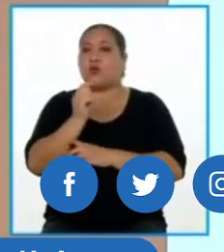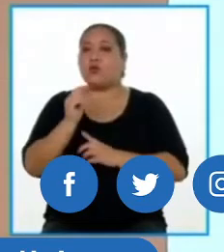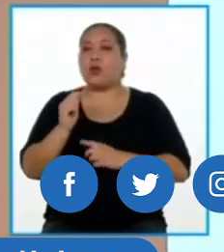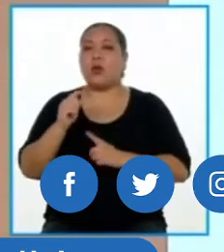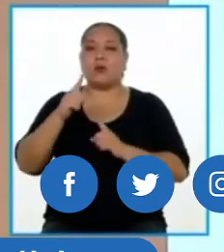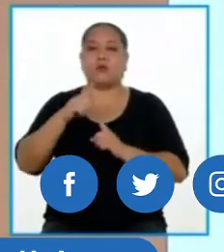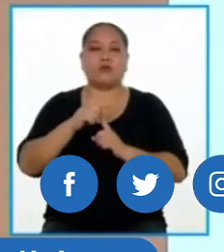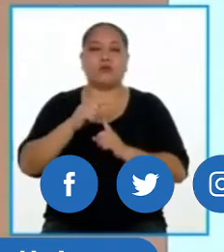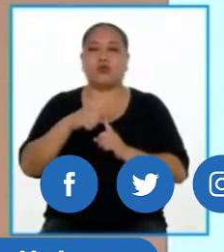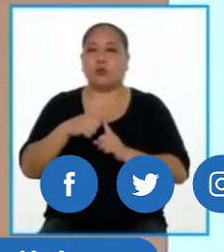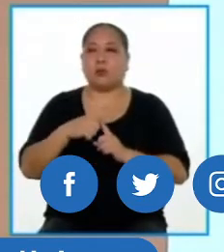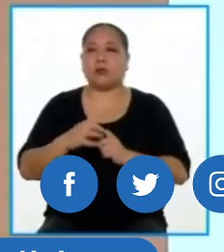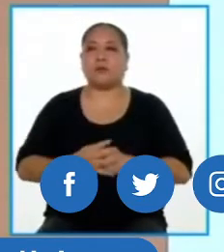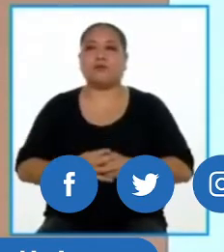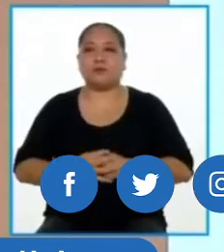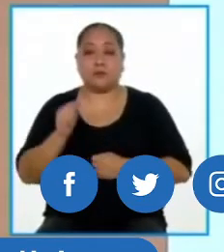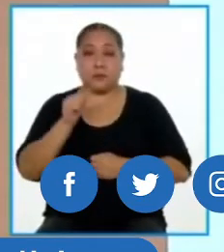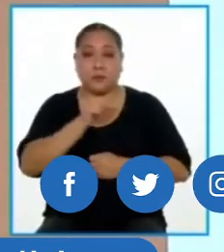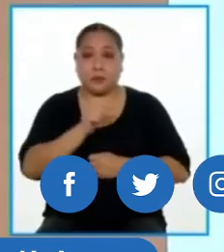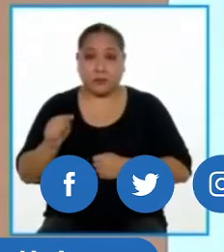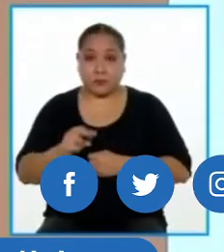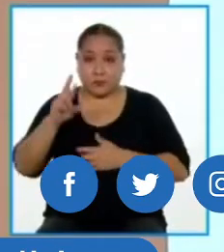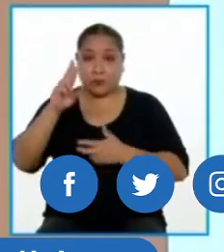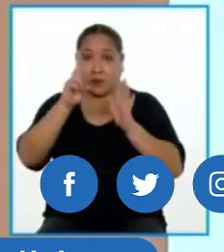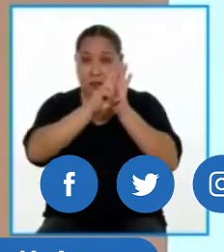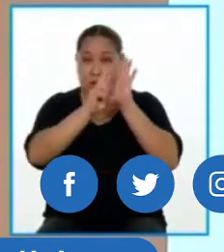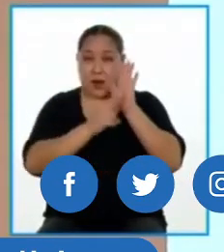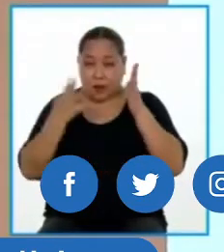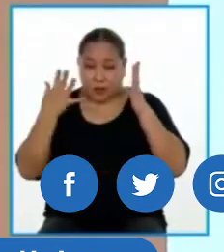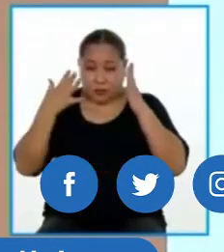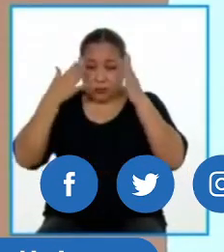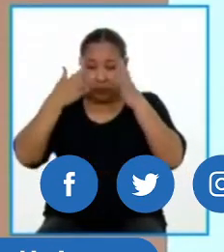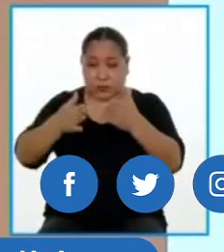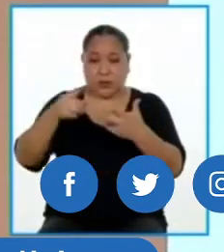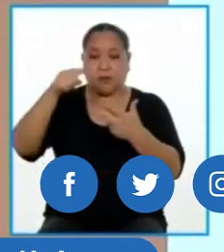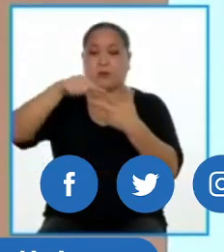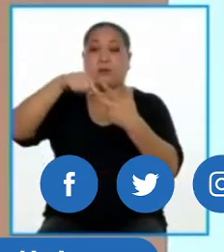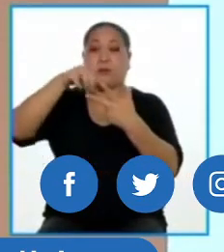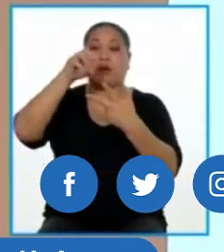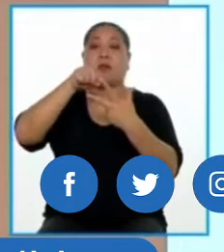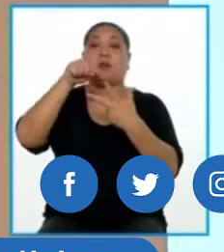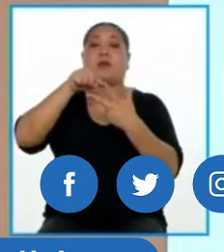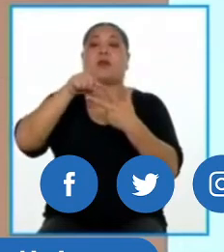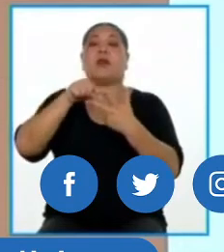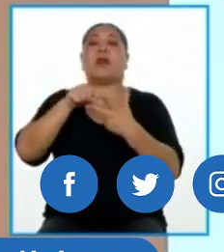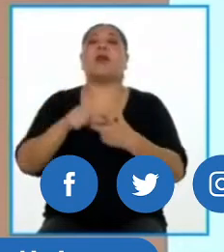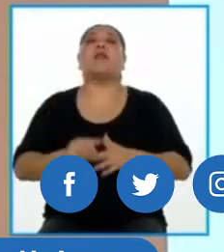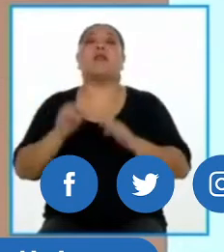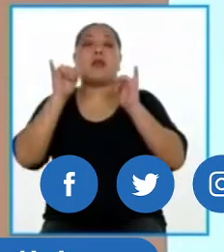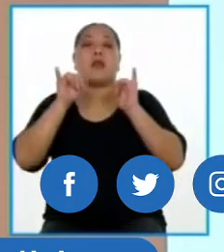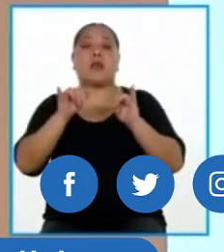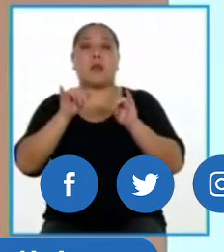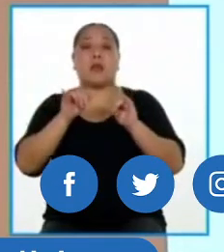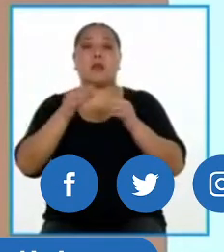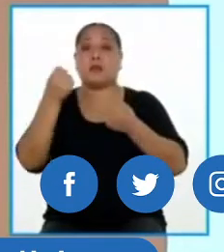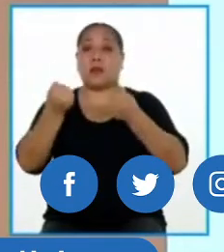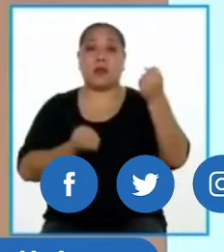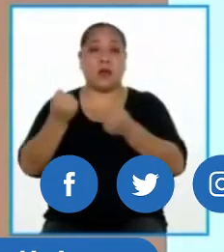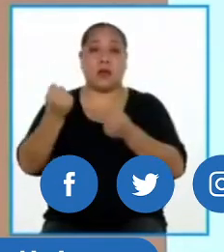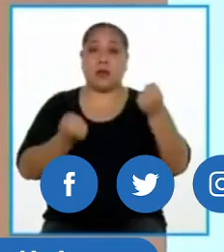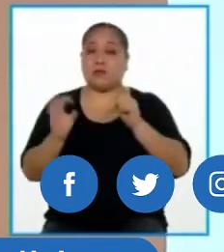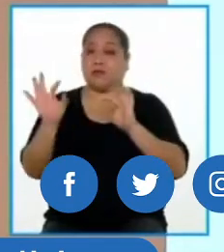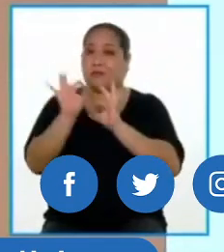Tumbes, las medidas específicas para este grupo de regiones son la restricción del tránsito